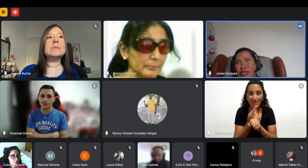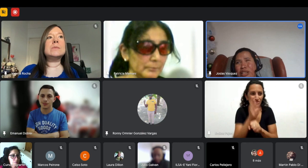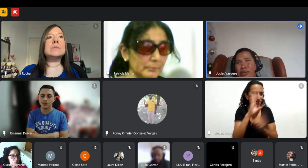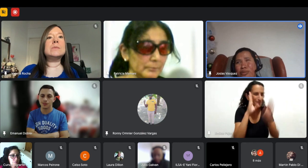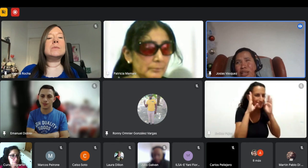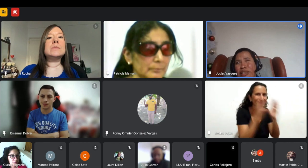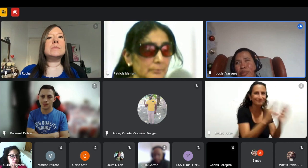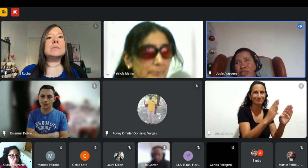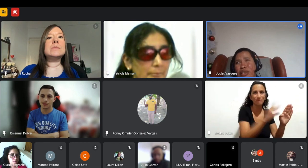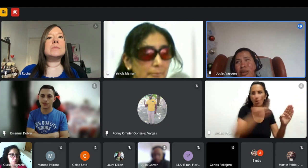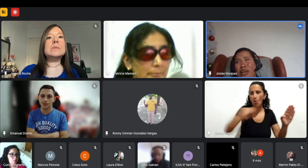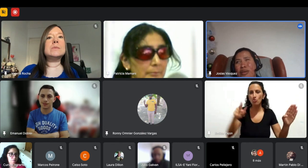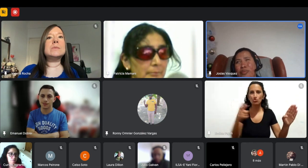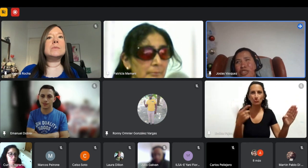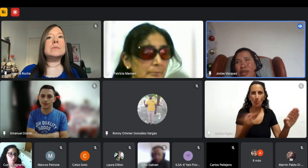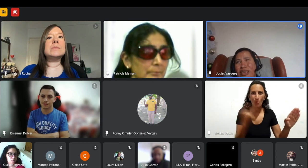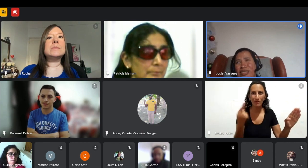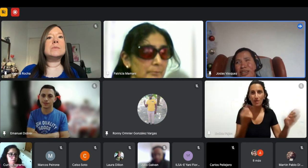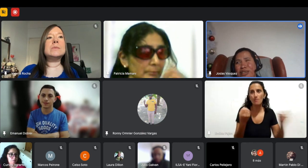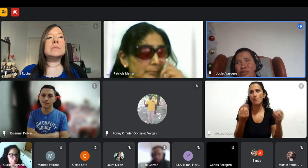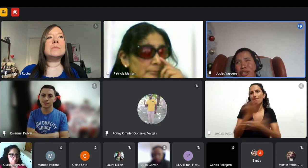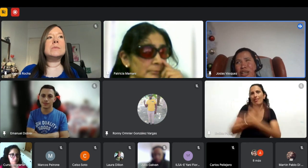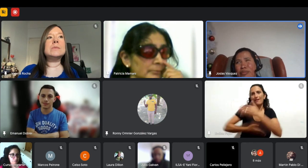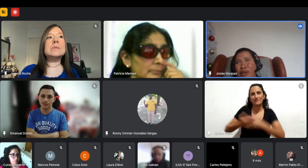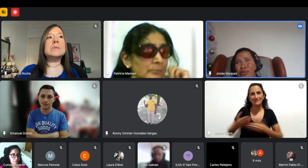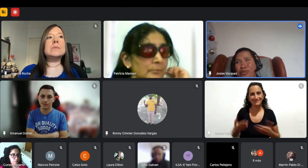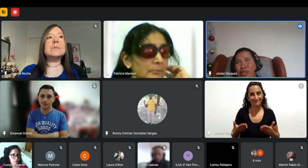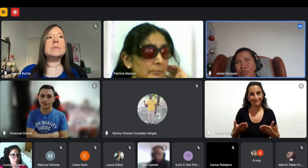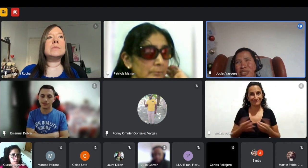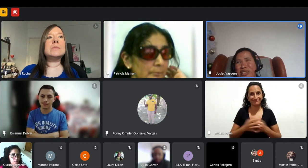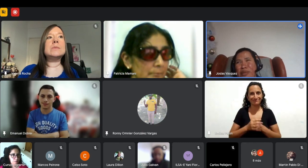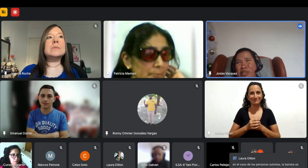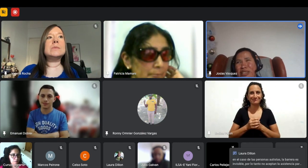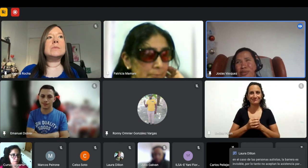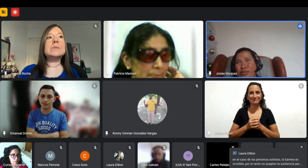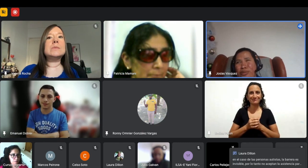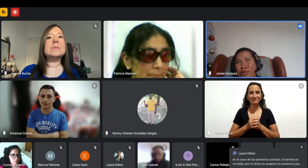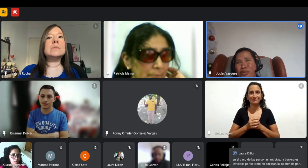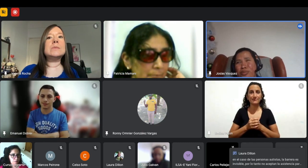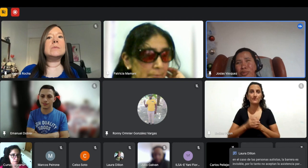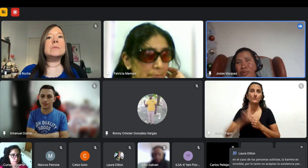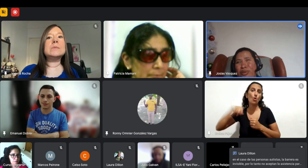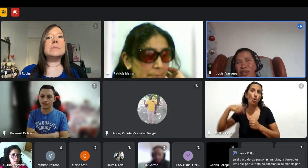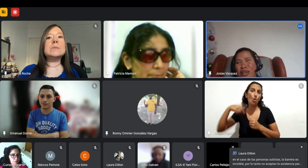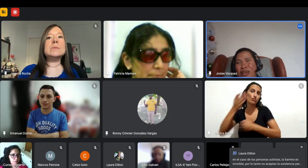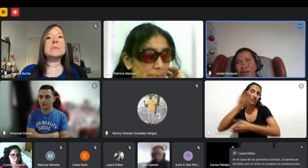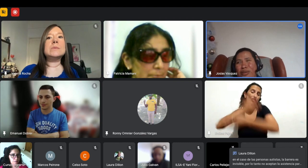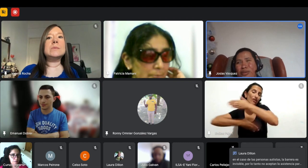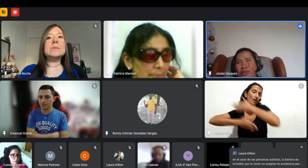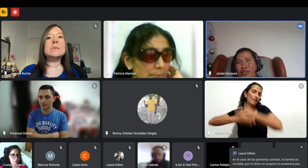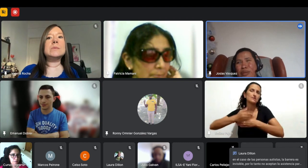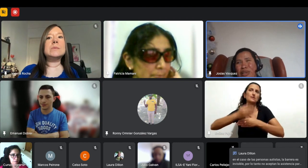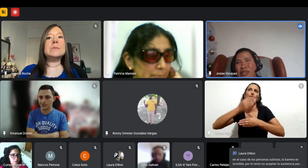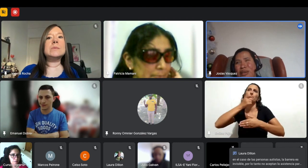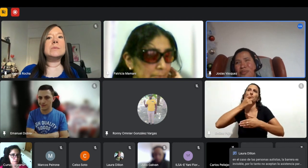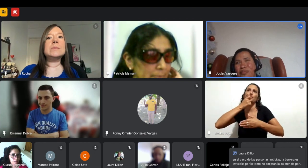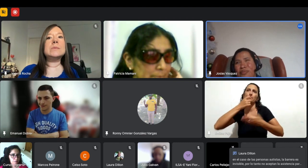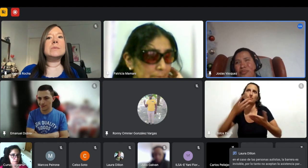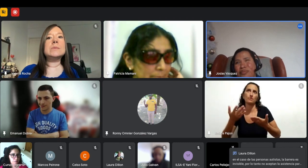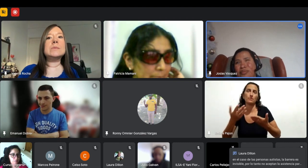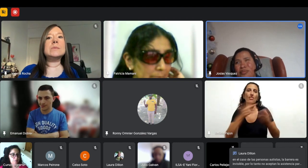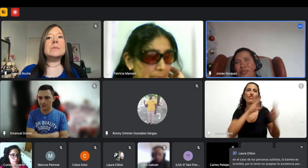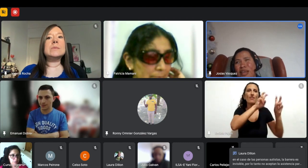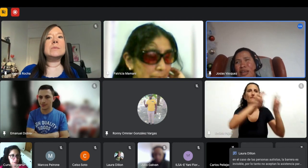que se puede hacer teniendo una discapacidad visual en este caso ya para otros tipos de discapacidades son otros como otros temas